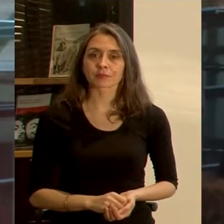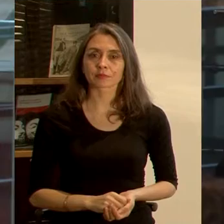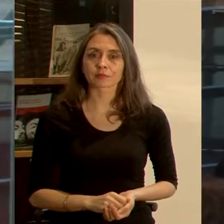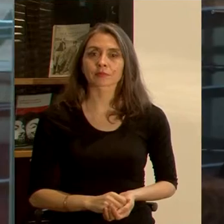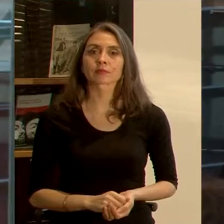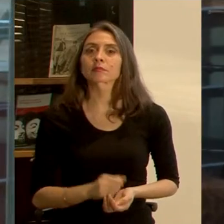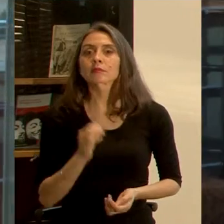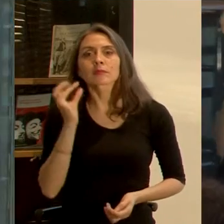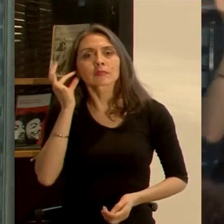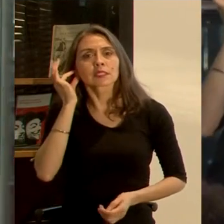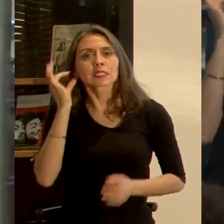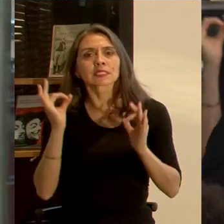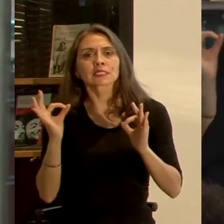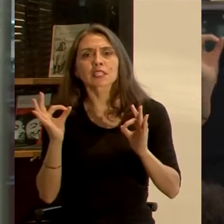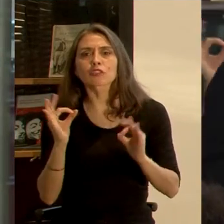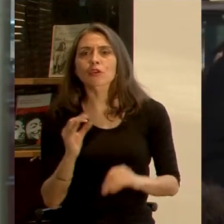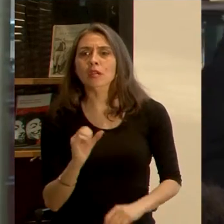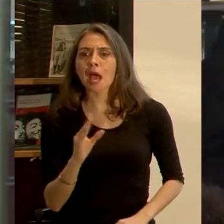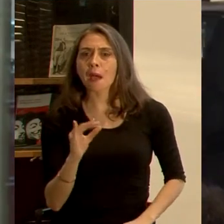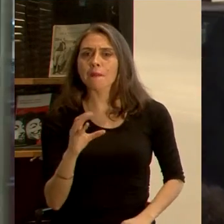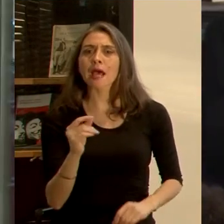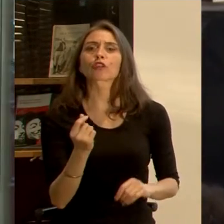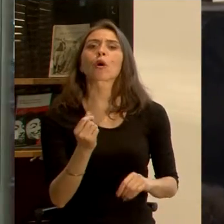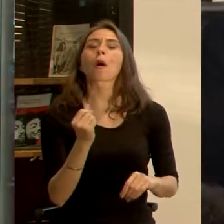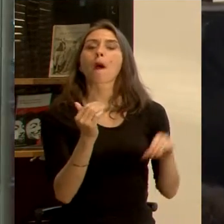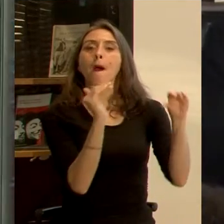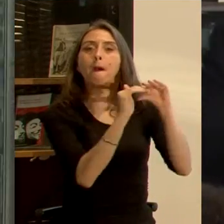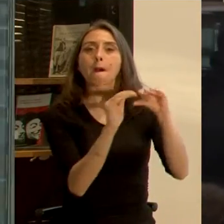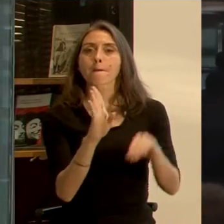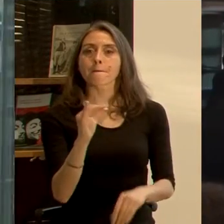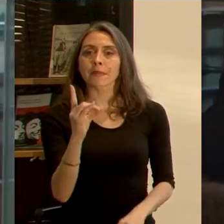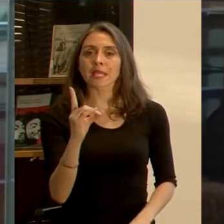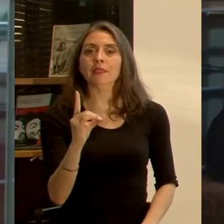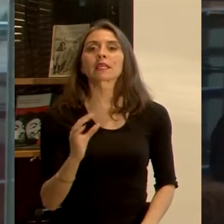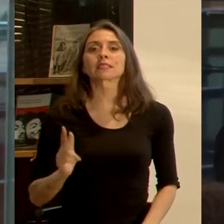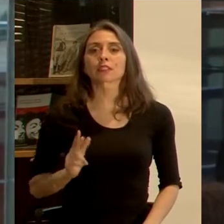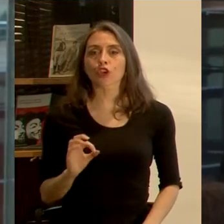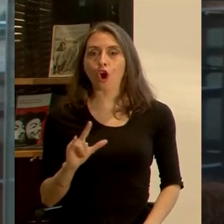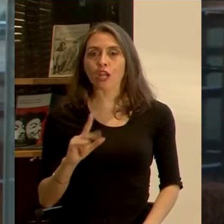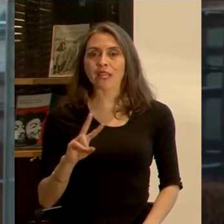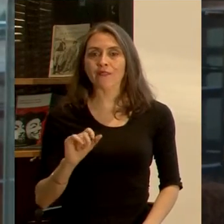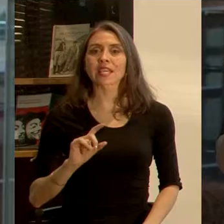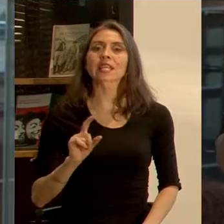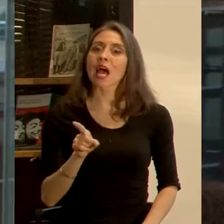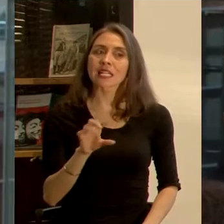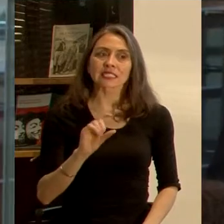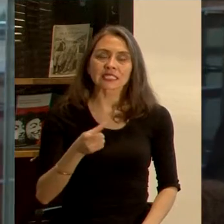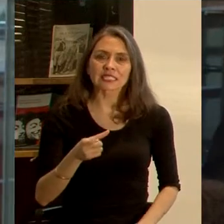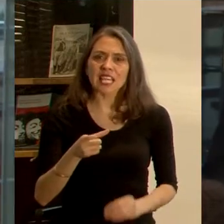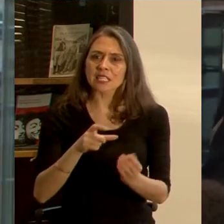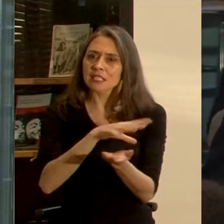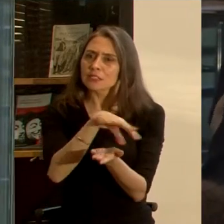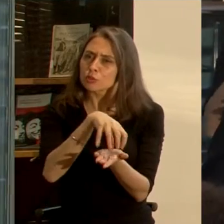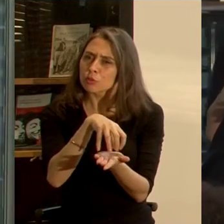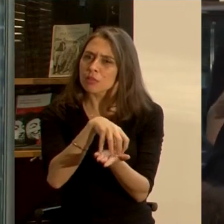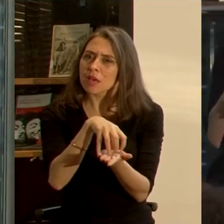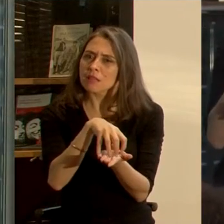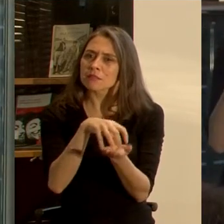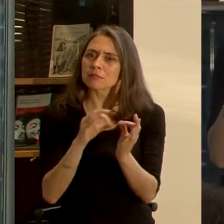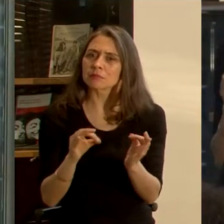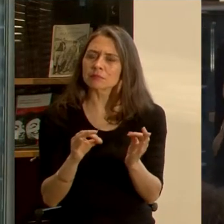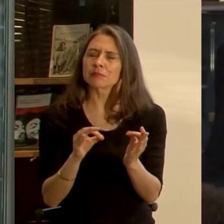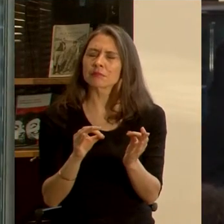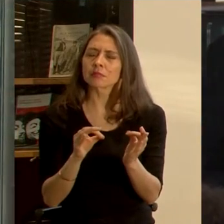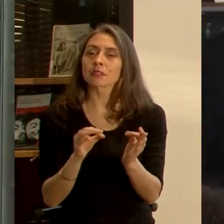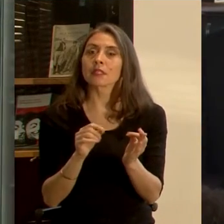Cardina Barco, del Banco Interamericano de Desarrollo, especialmente. Manuel Oliveira, del ONG C40, Ciudades C40. A todos los